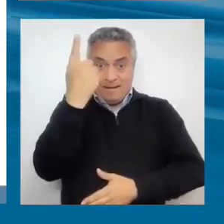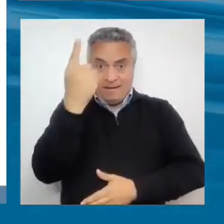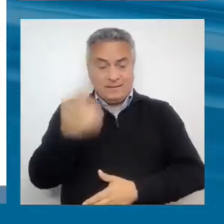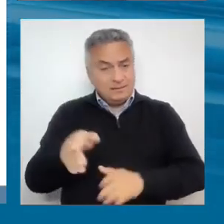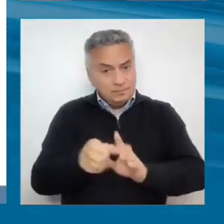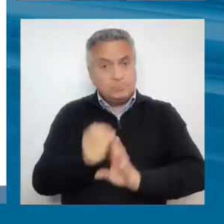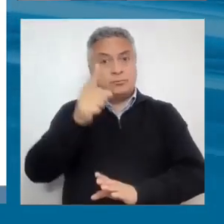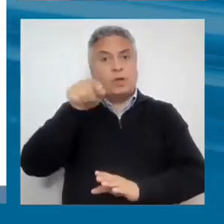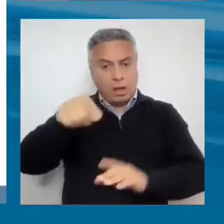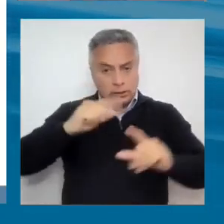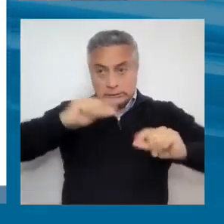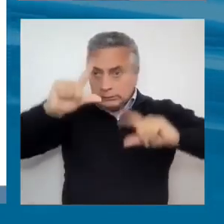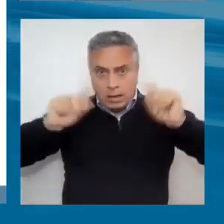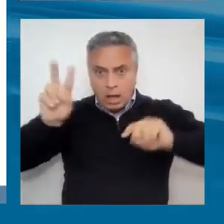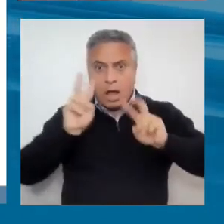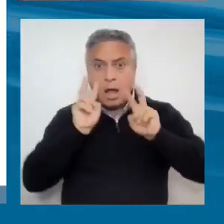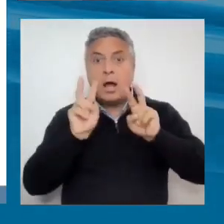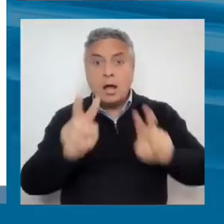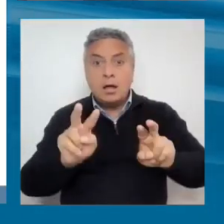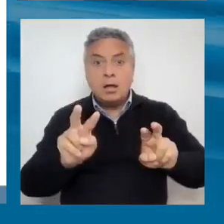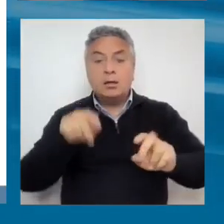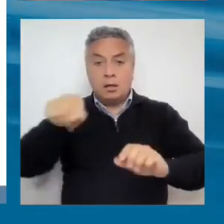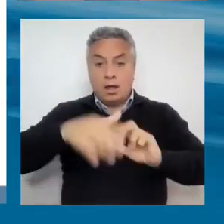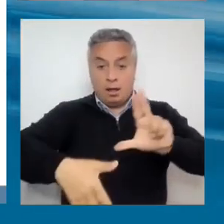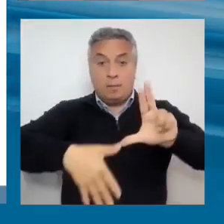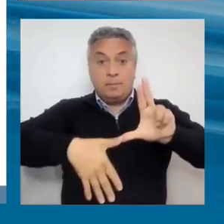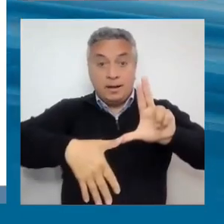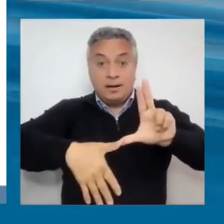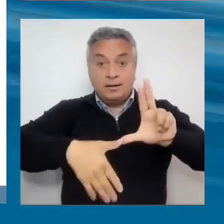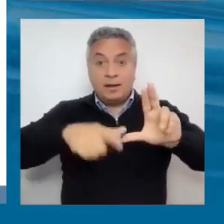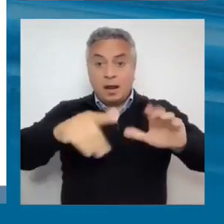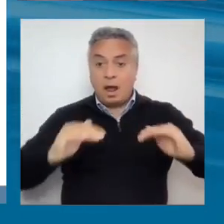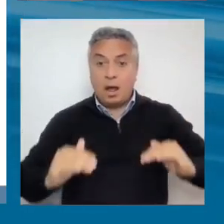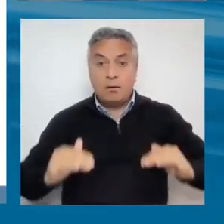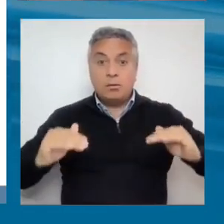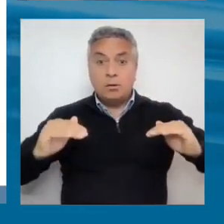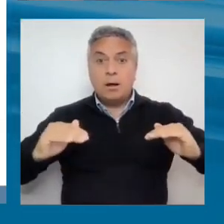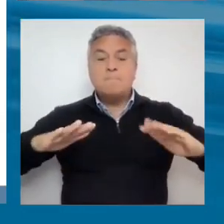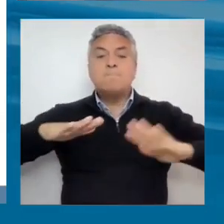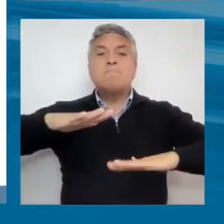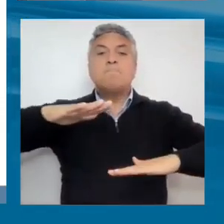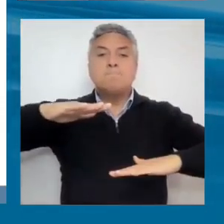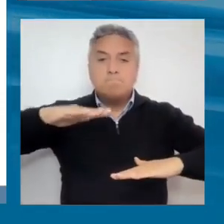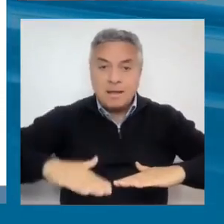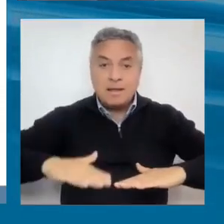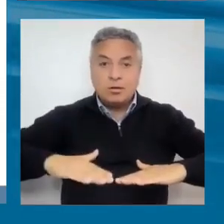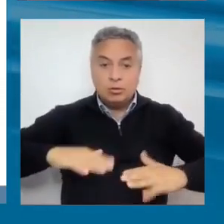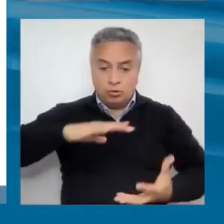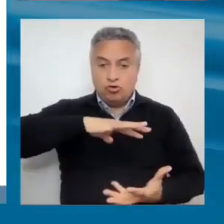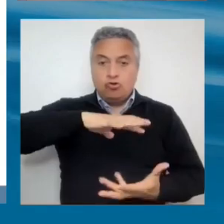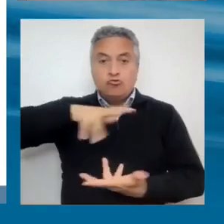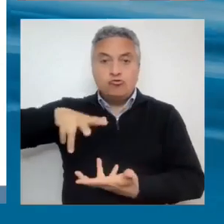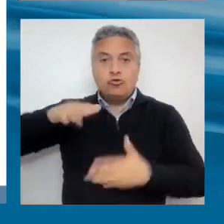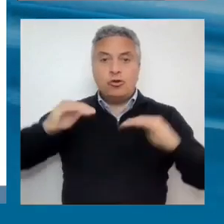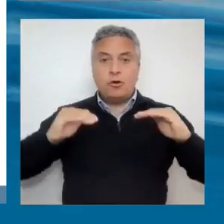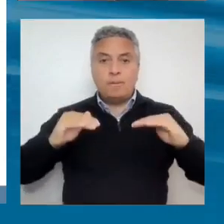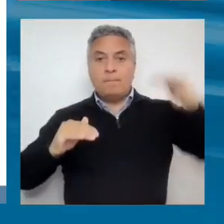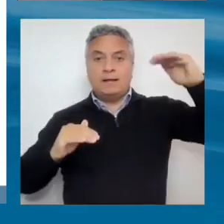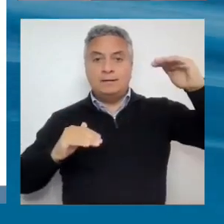productividad promedio de América Latina crece menos que la productividad mundial. sea, estamos por debajo del aumento de la productividad mundial.